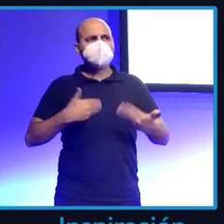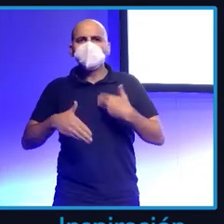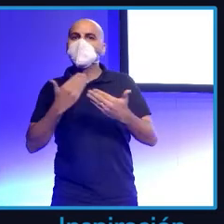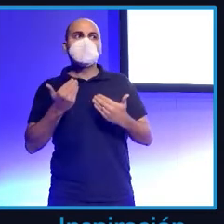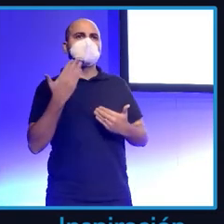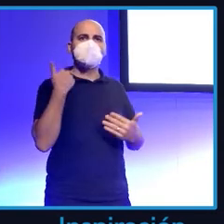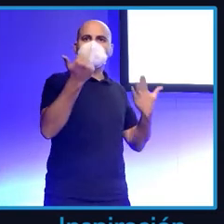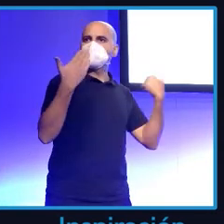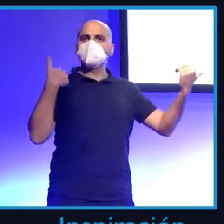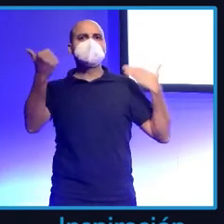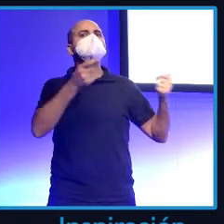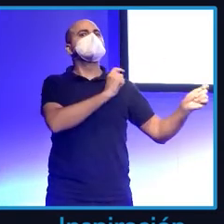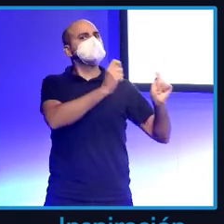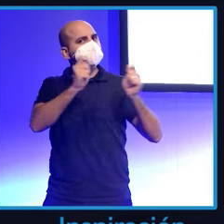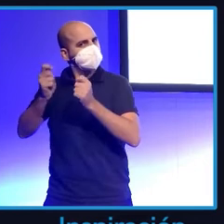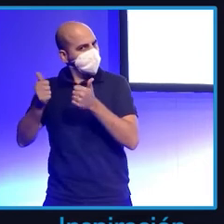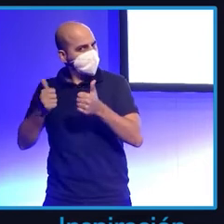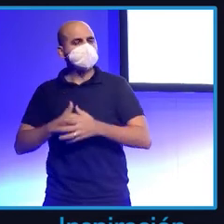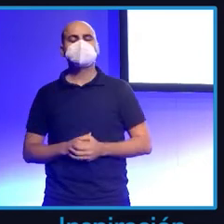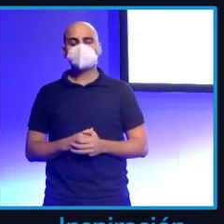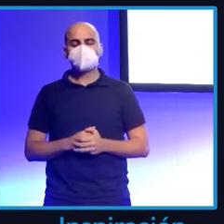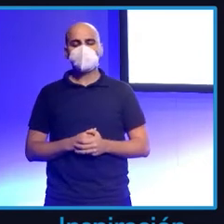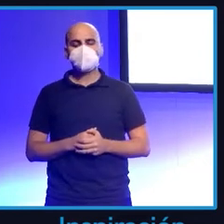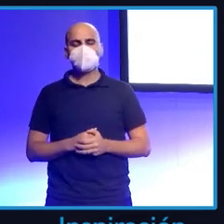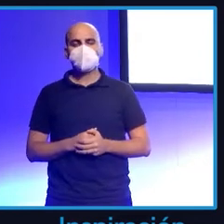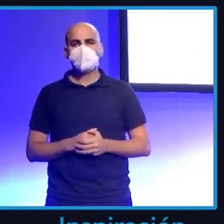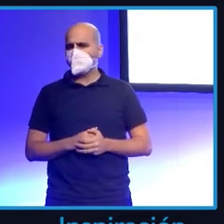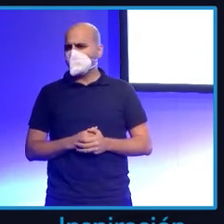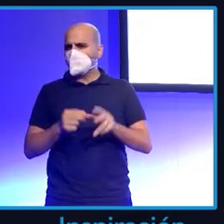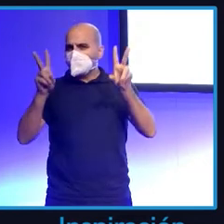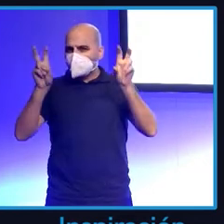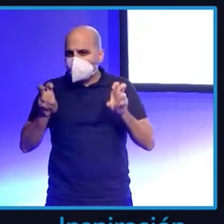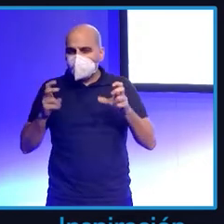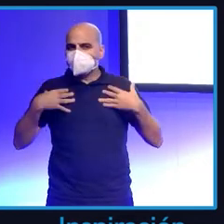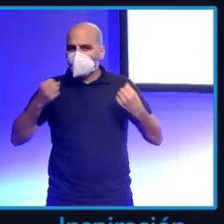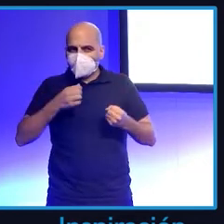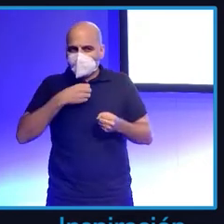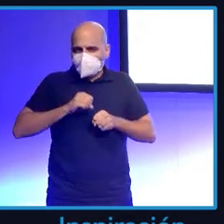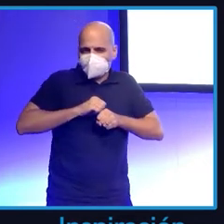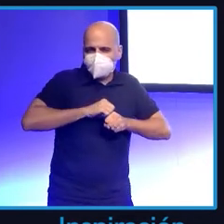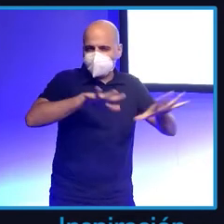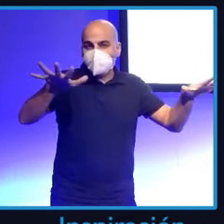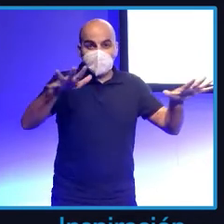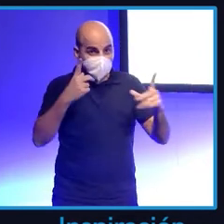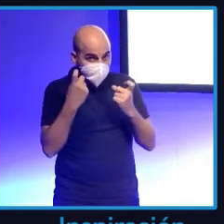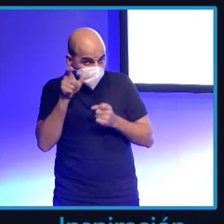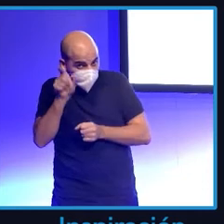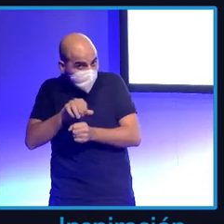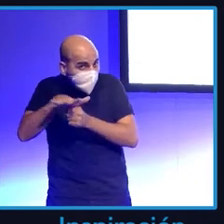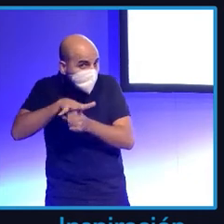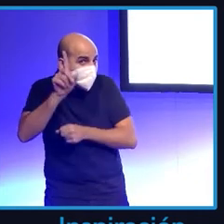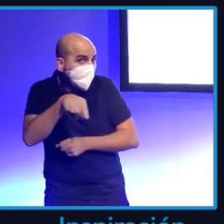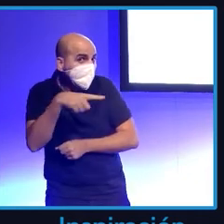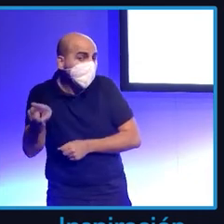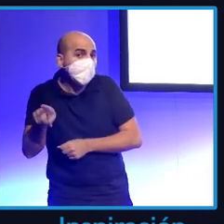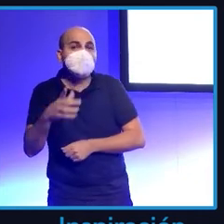¿Necesitamos influencers para divulgar salud? Bueno, pues tenemos, yo siempre pongo el ejemplo de Nike, con 175 millones de seguidores y Cristiano